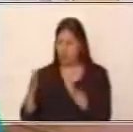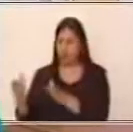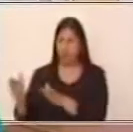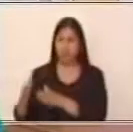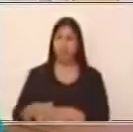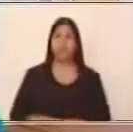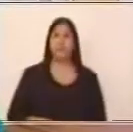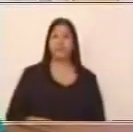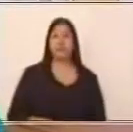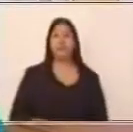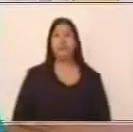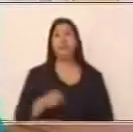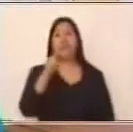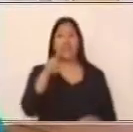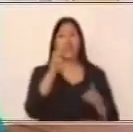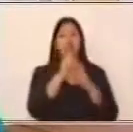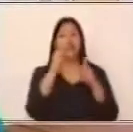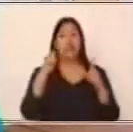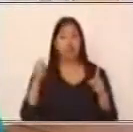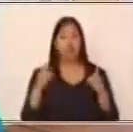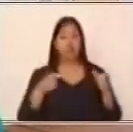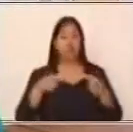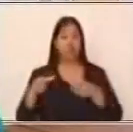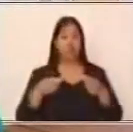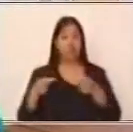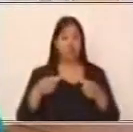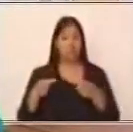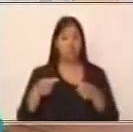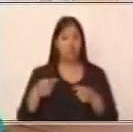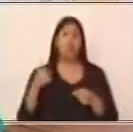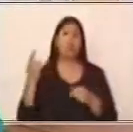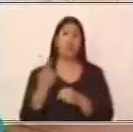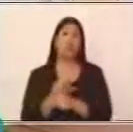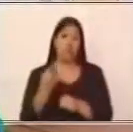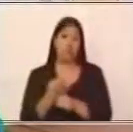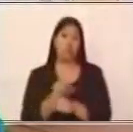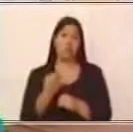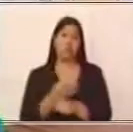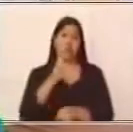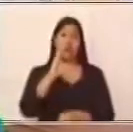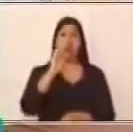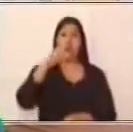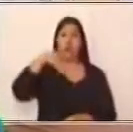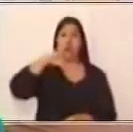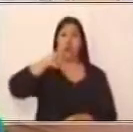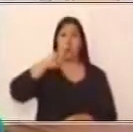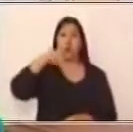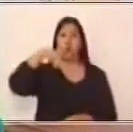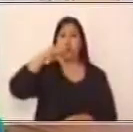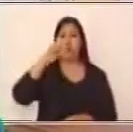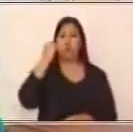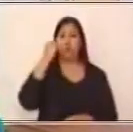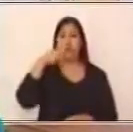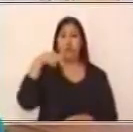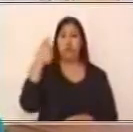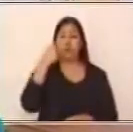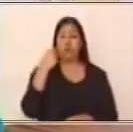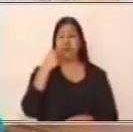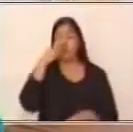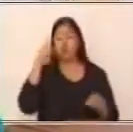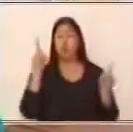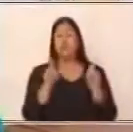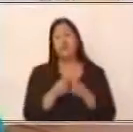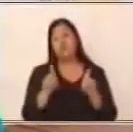por lo tanto, las oraciones coordinadas, como utiliza conjunciones, también se va a clasificar en la misma cantidad